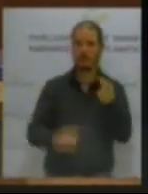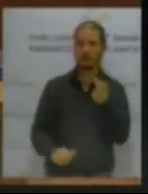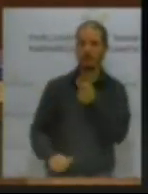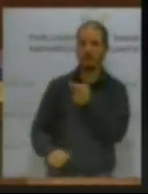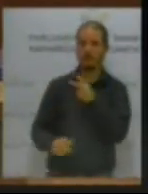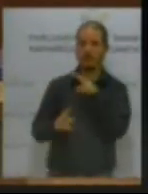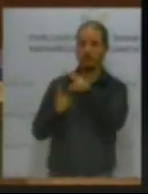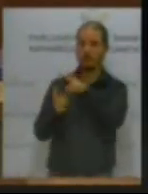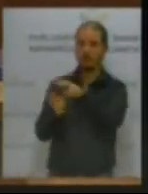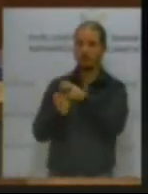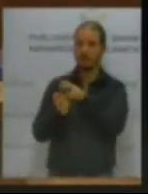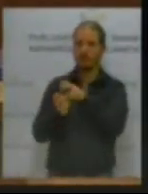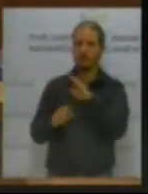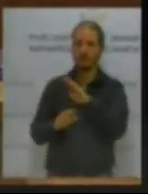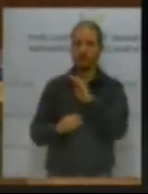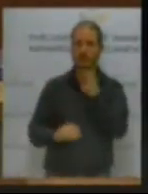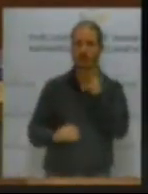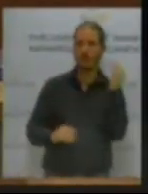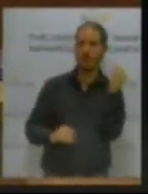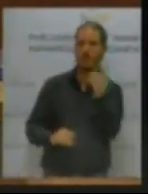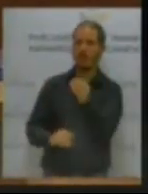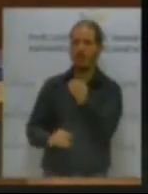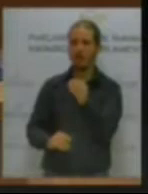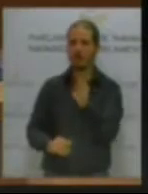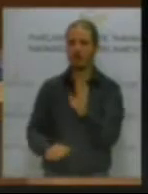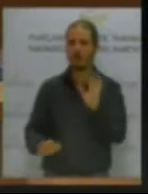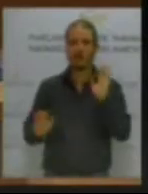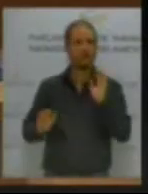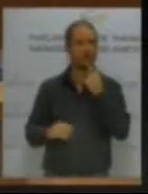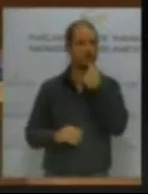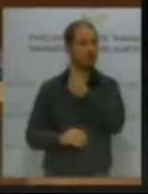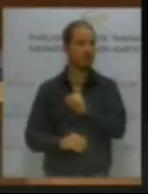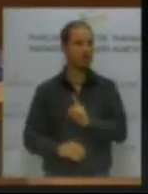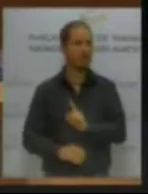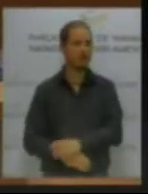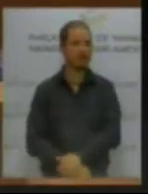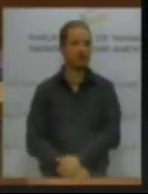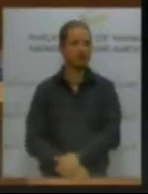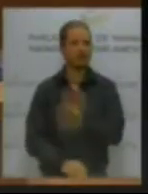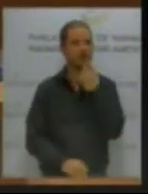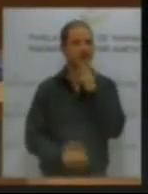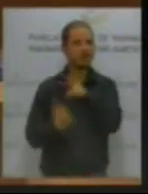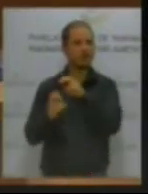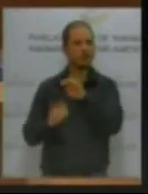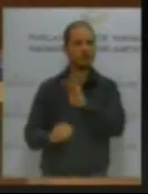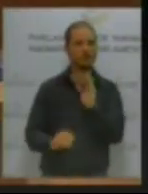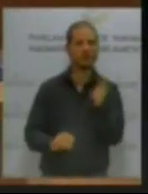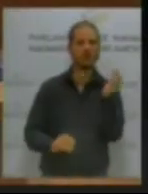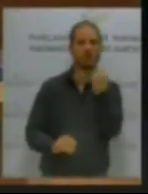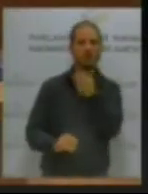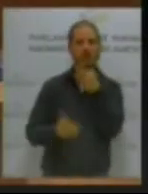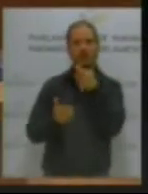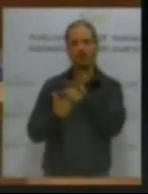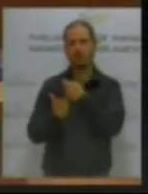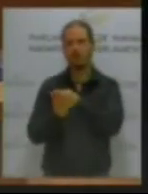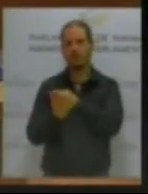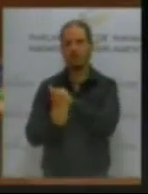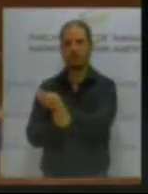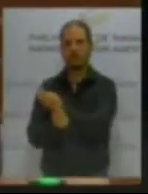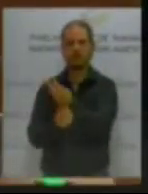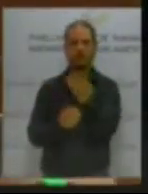indirecto. Eso tampoco lo han dicho. Es un impuesto indirecto. Si es un impuesto indirecto, es un impuesto que se abona por todos de manera